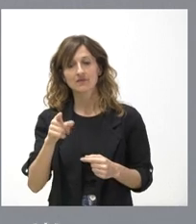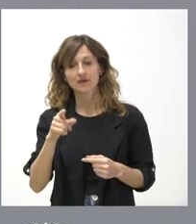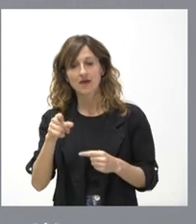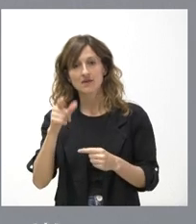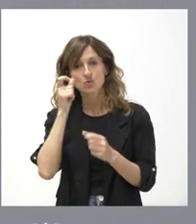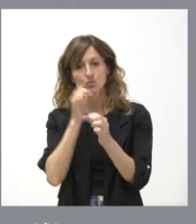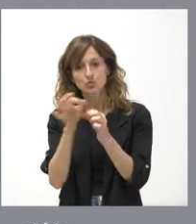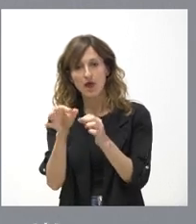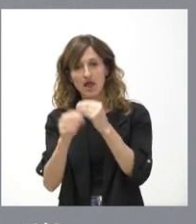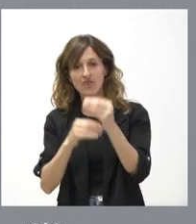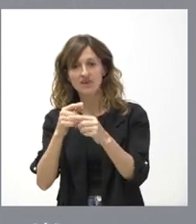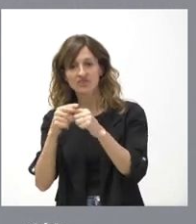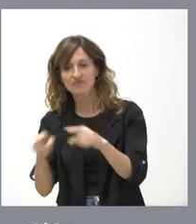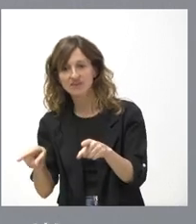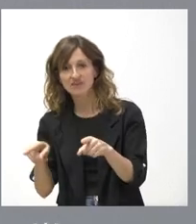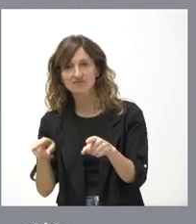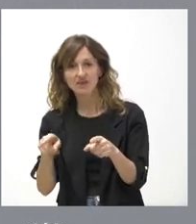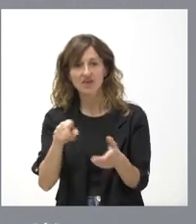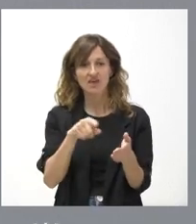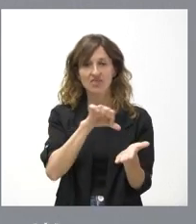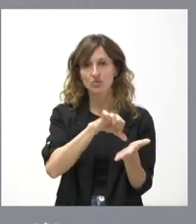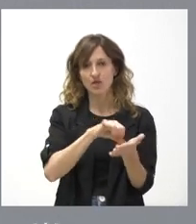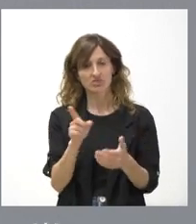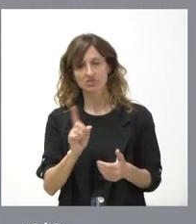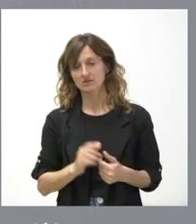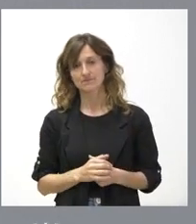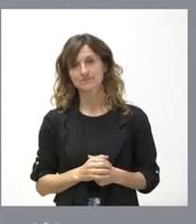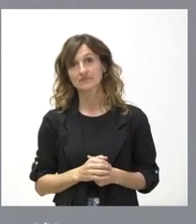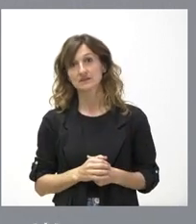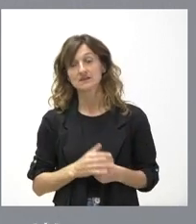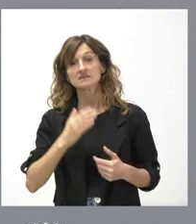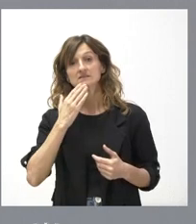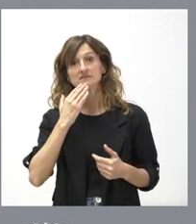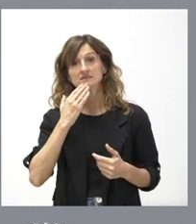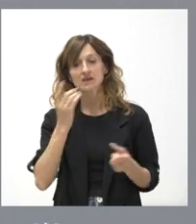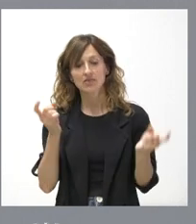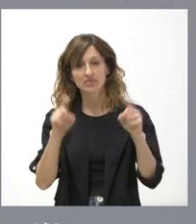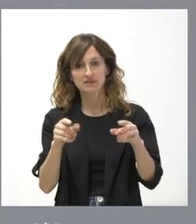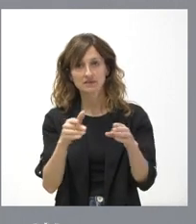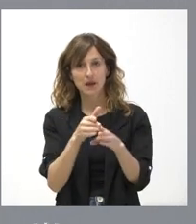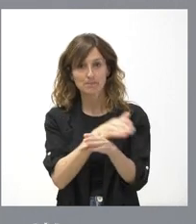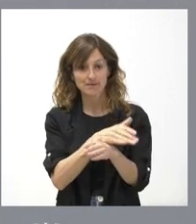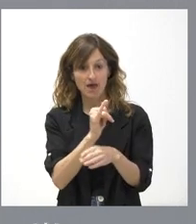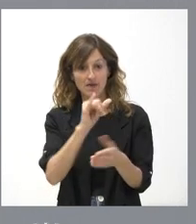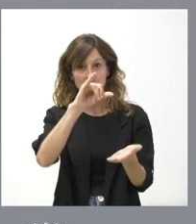diferencias de un ámbito urbano respecto del ámbito rural y, por tanto, si existe la cita previa en el ámbito